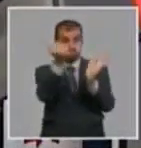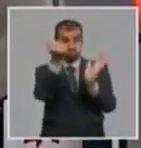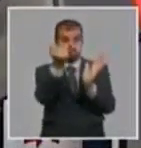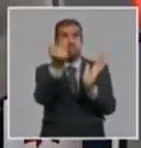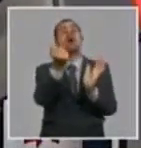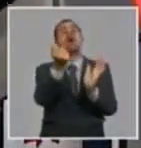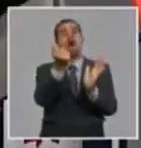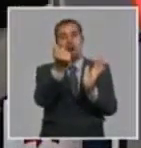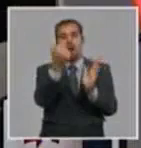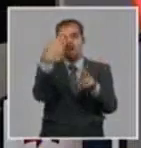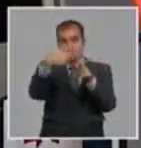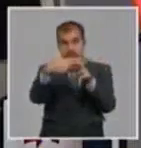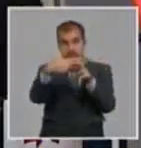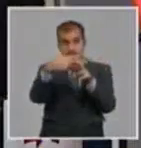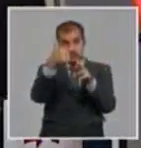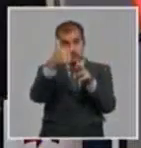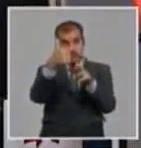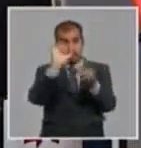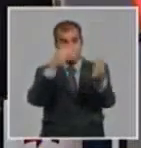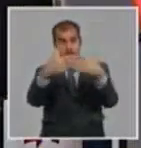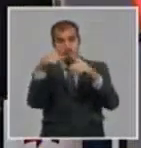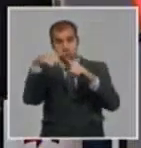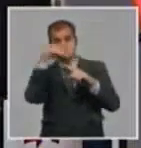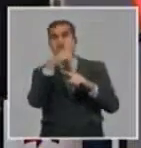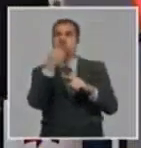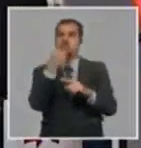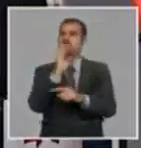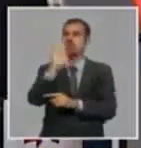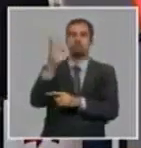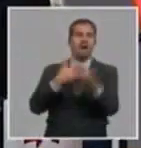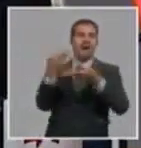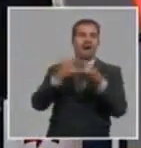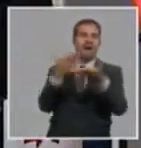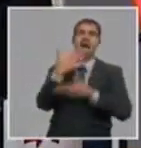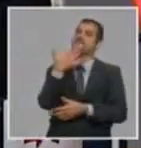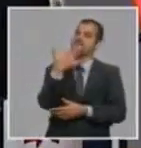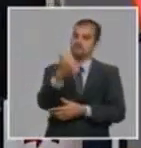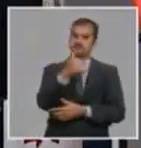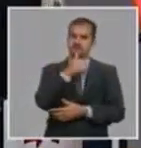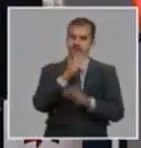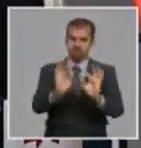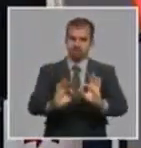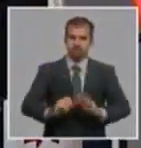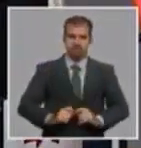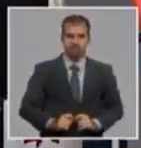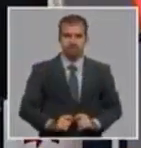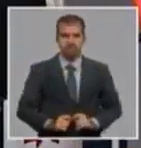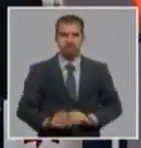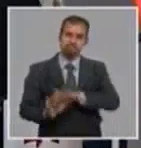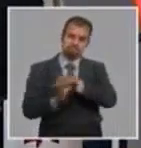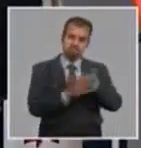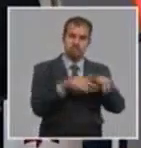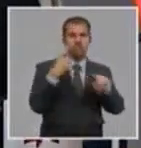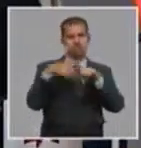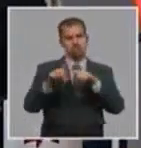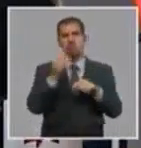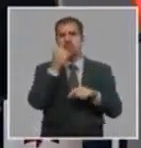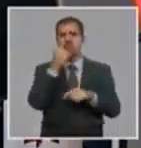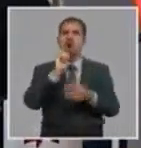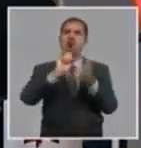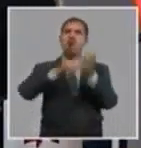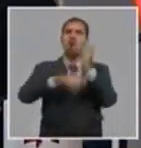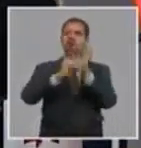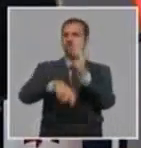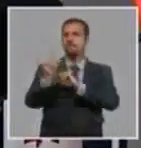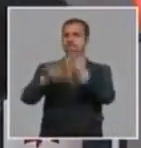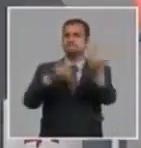de la regulación, pueden hacerlo directamente. Además, pueden contratar directamente especialistas de alta calificación nacional